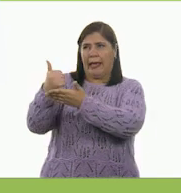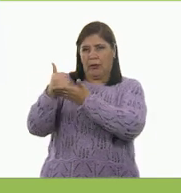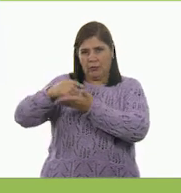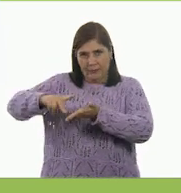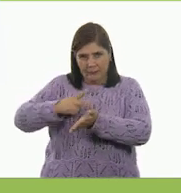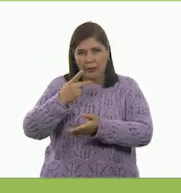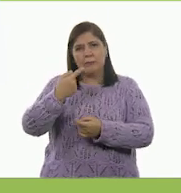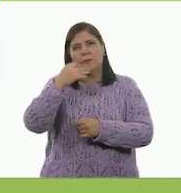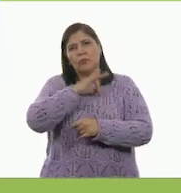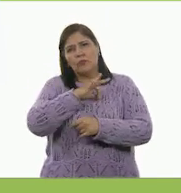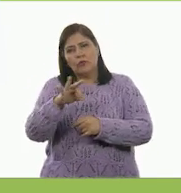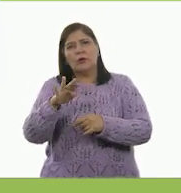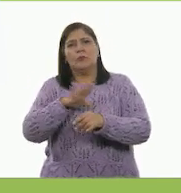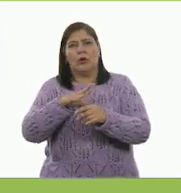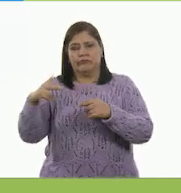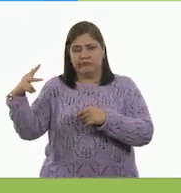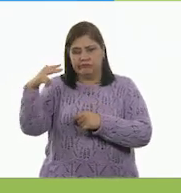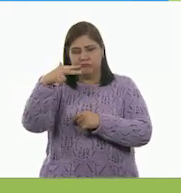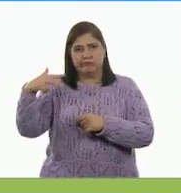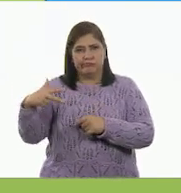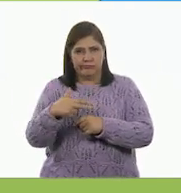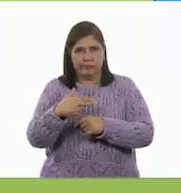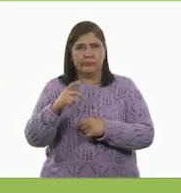recortar las líneas marcadas